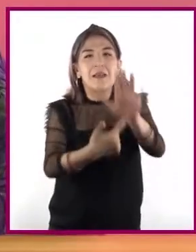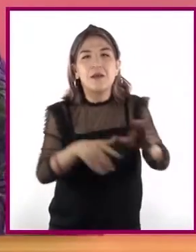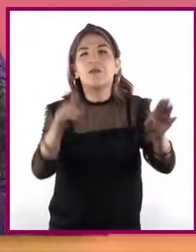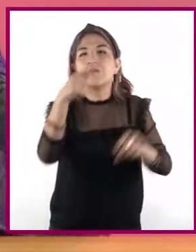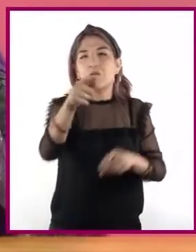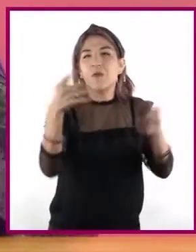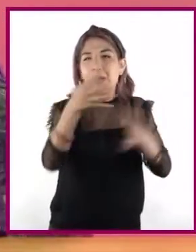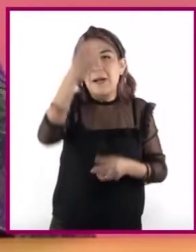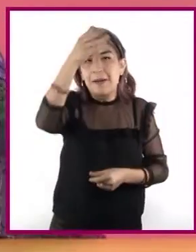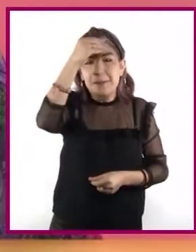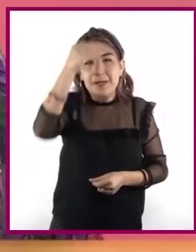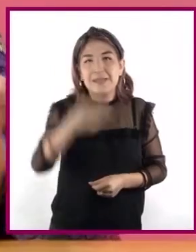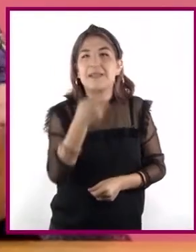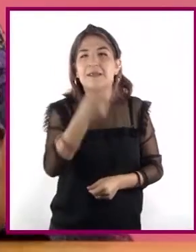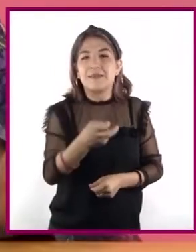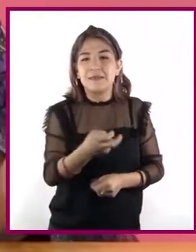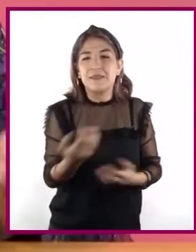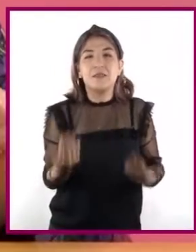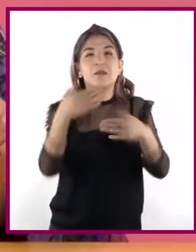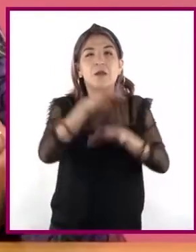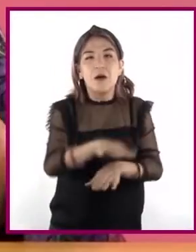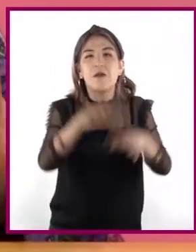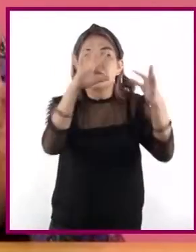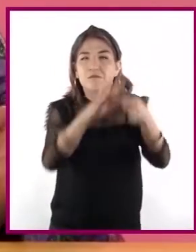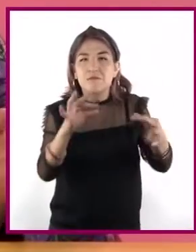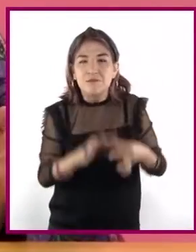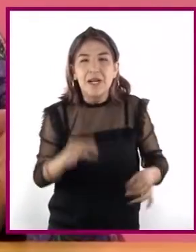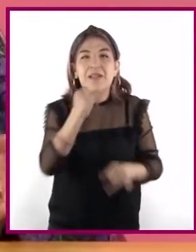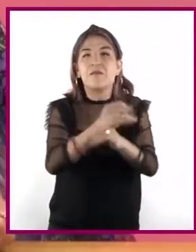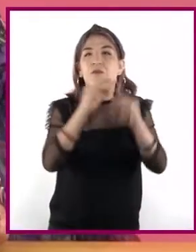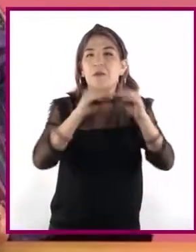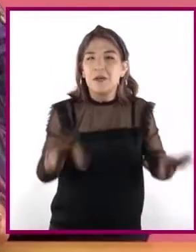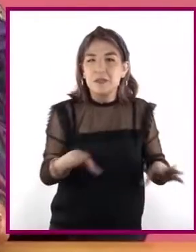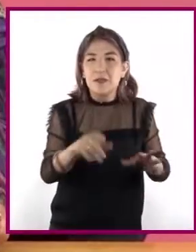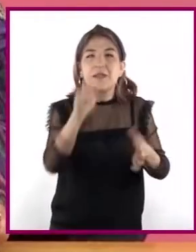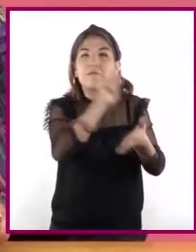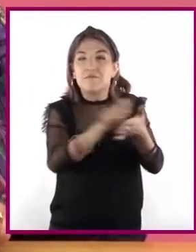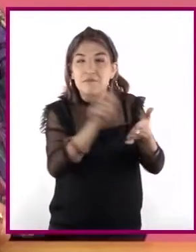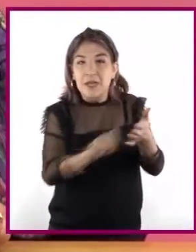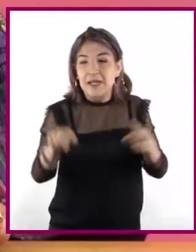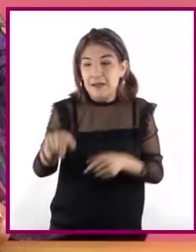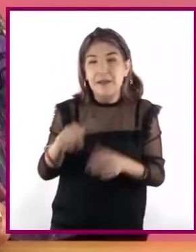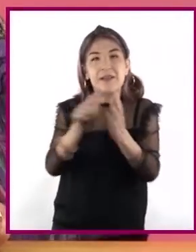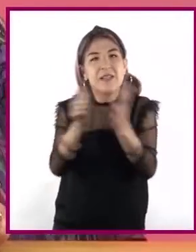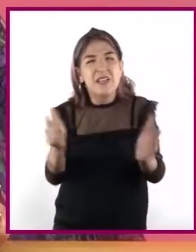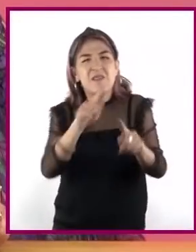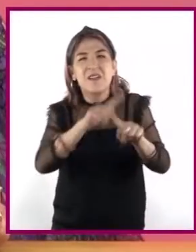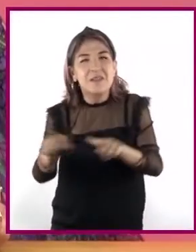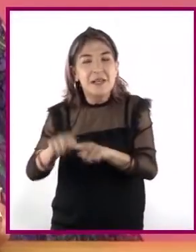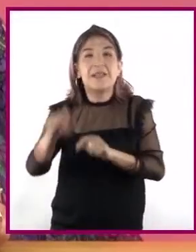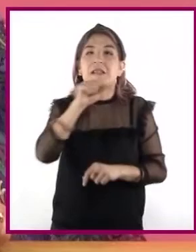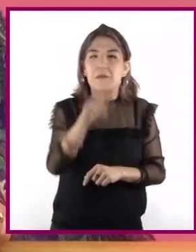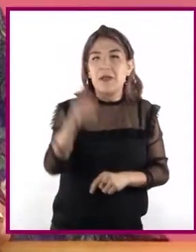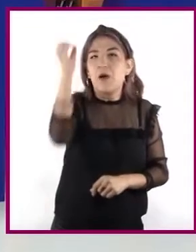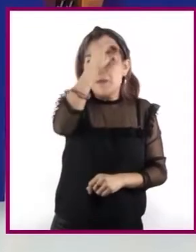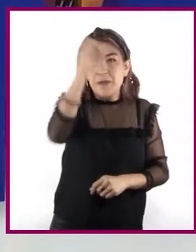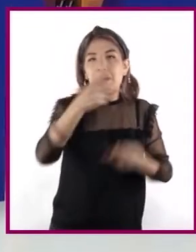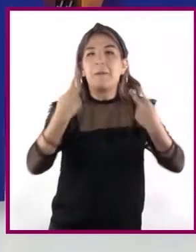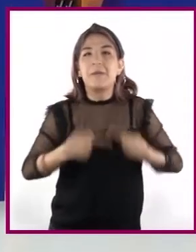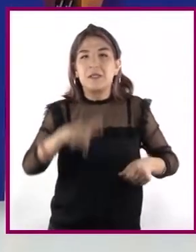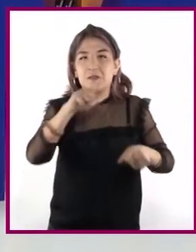lo aprendido en relación con los argumentos basados en datos y los basados en opiniones personales.